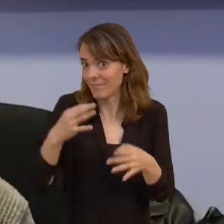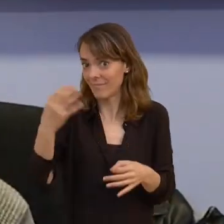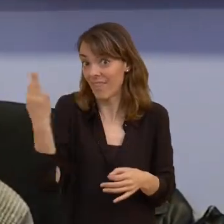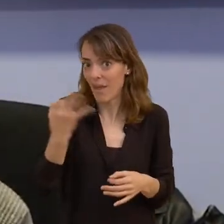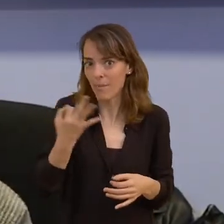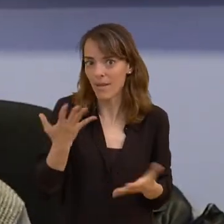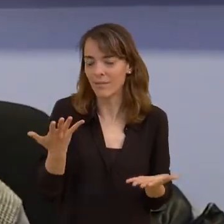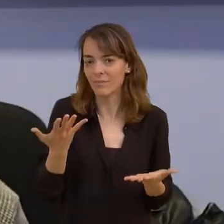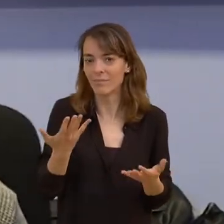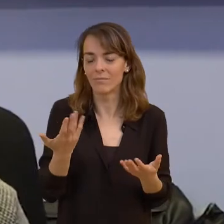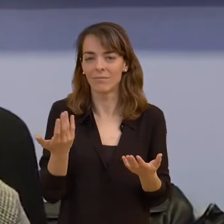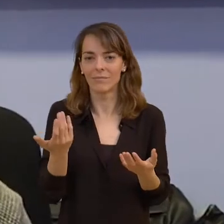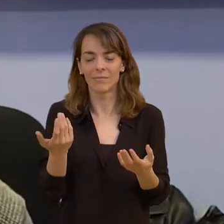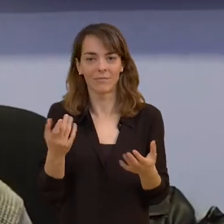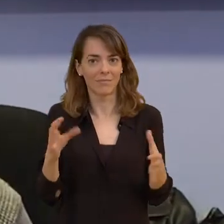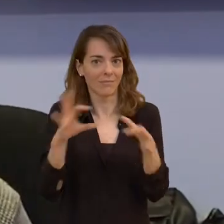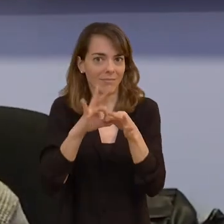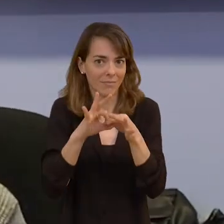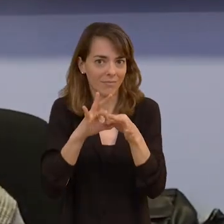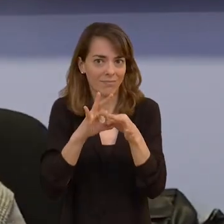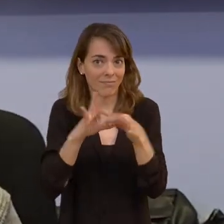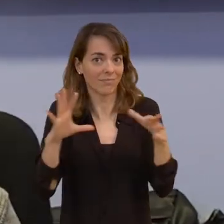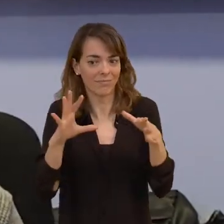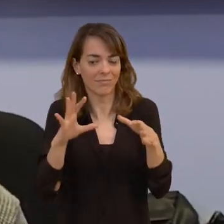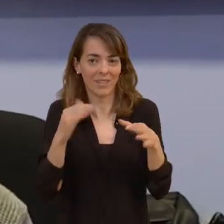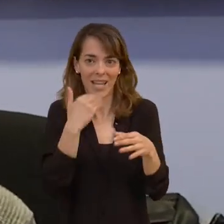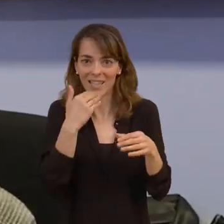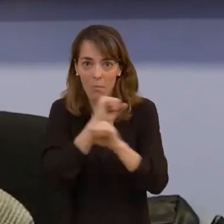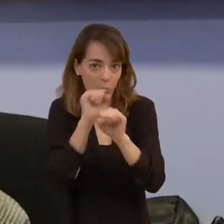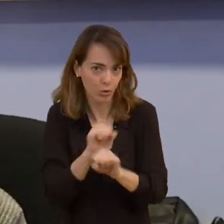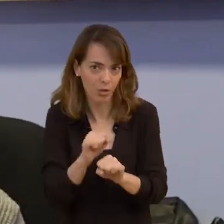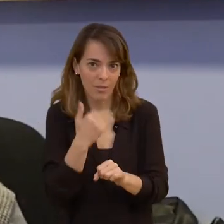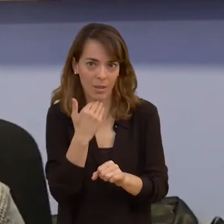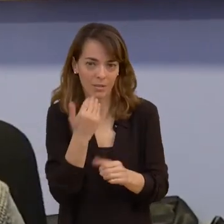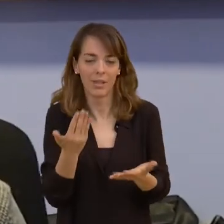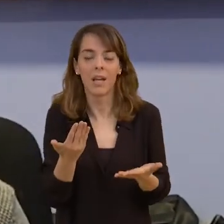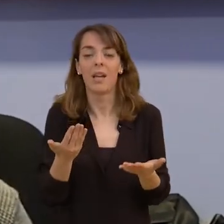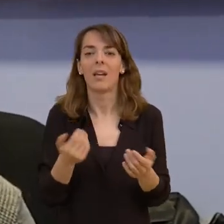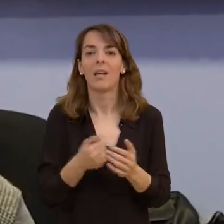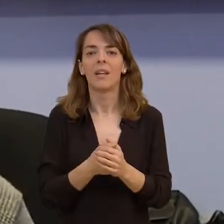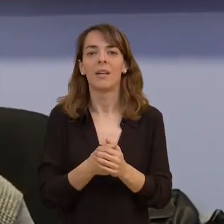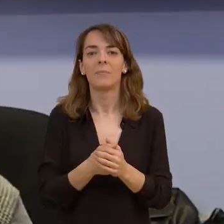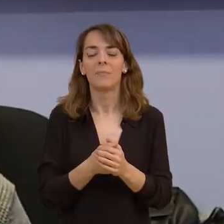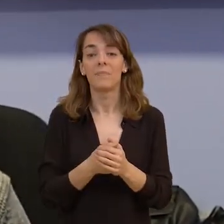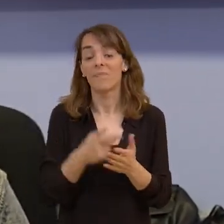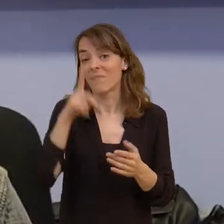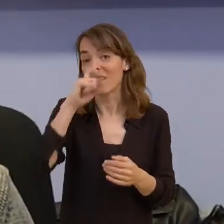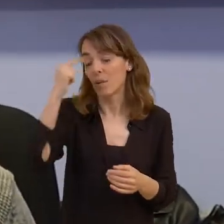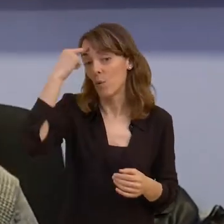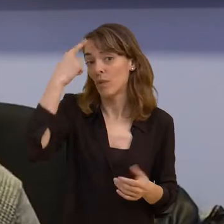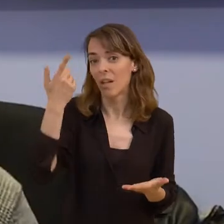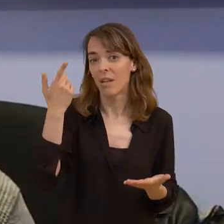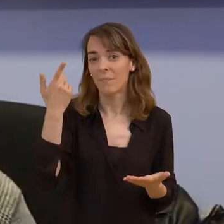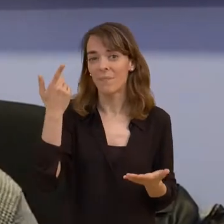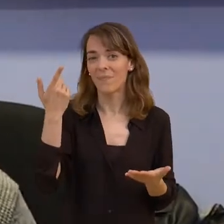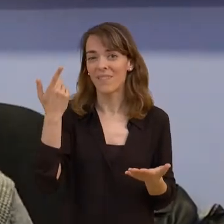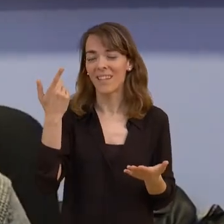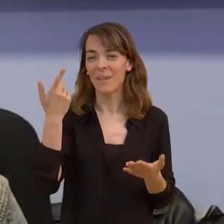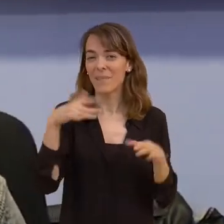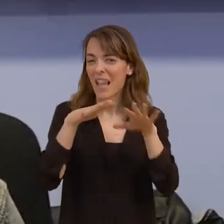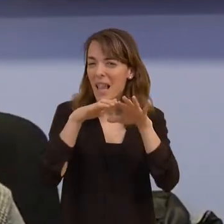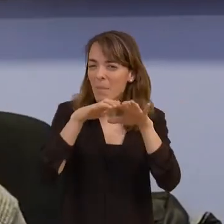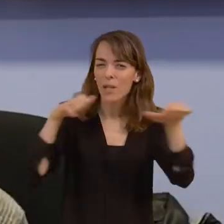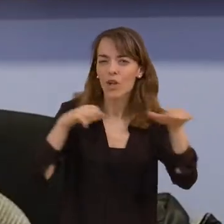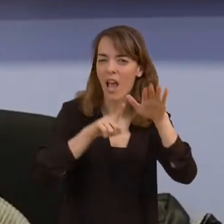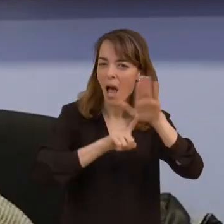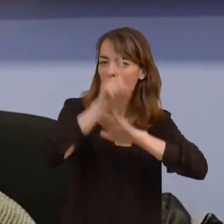hecho tienen que ir unidos de la mano y son prácticamente inseparables Hay que tener en cuenta que casi